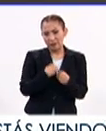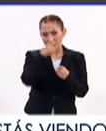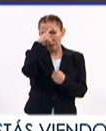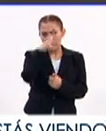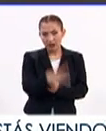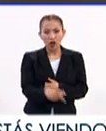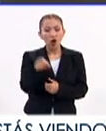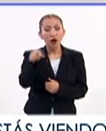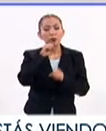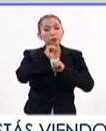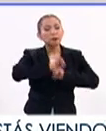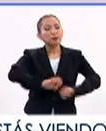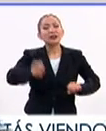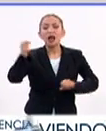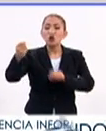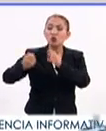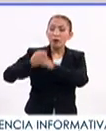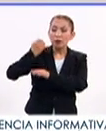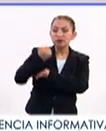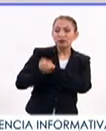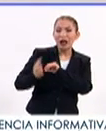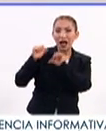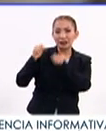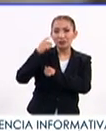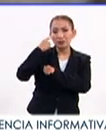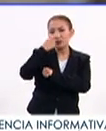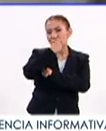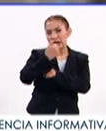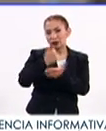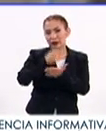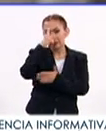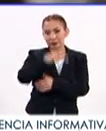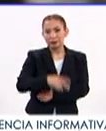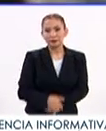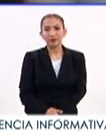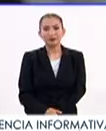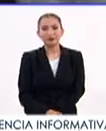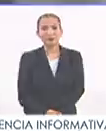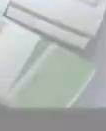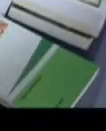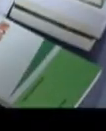en nuestro país que difunda las tendencias y talentos de las artes visuales en Ciudad de México.